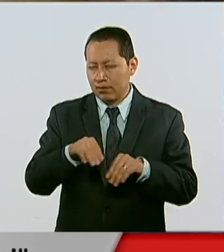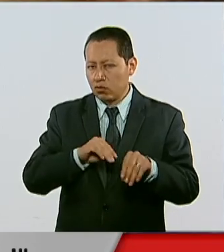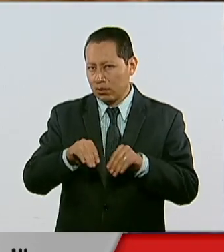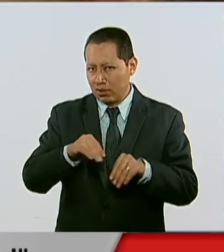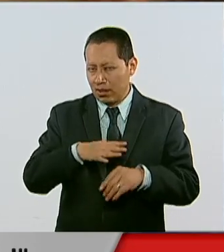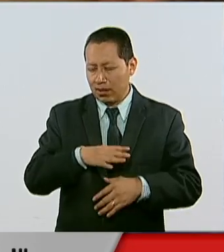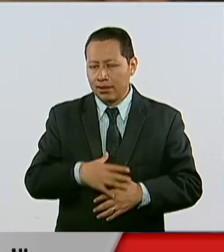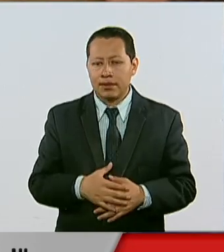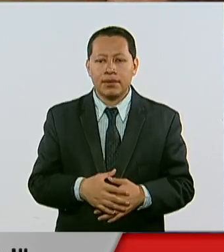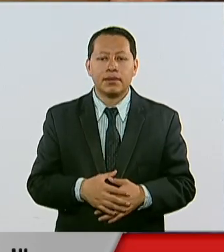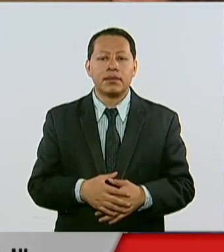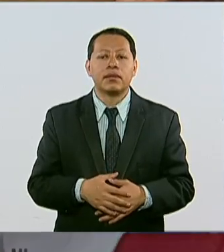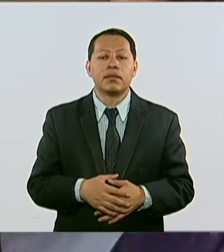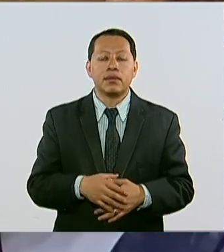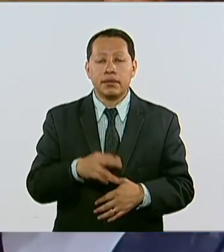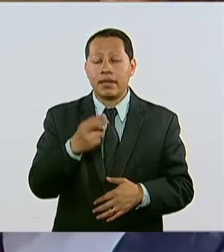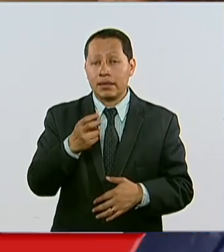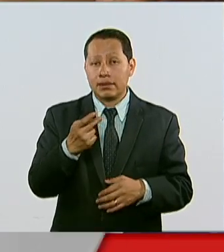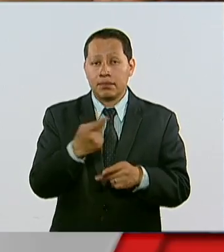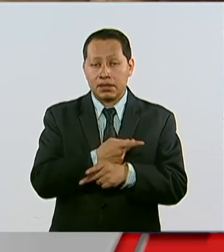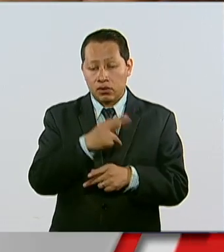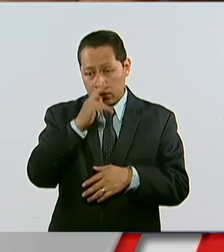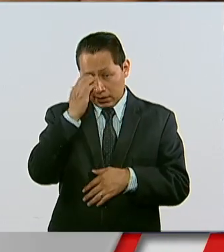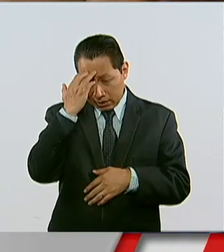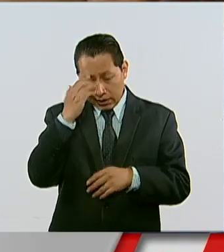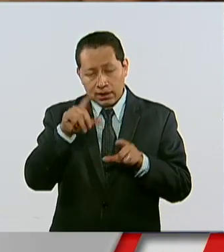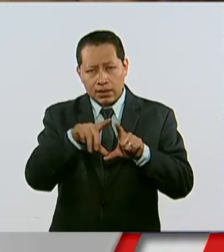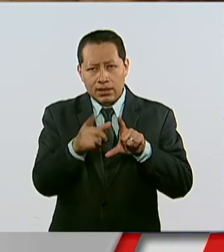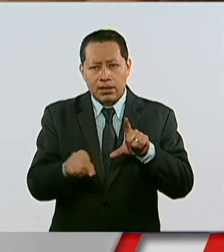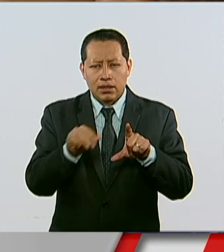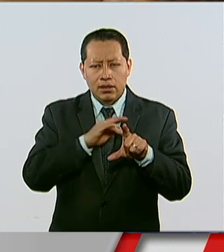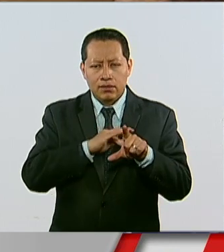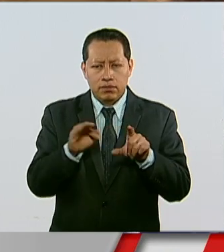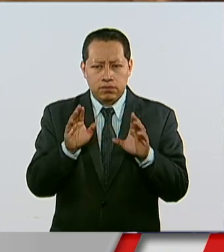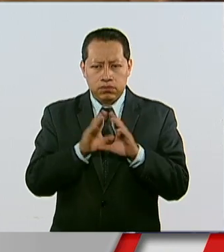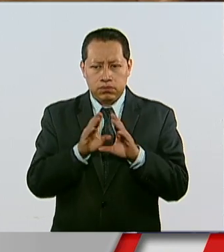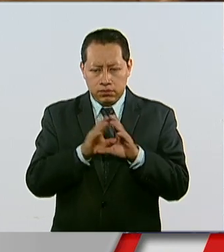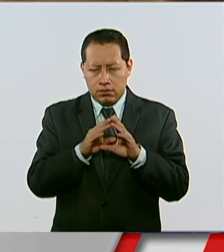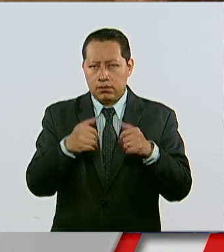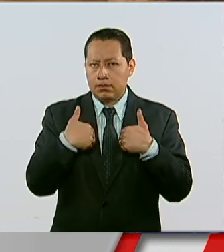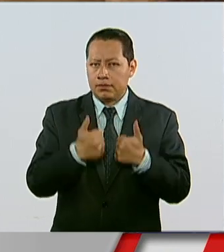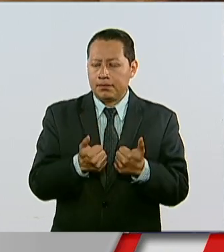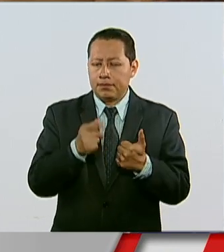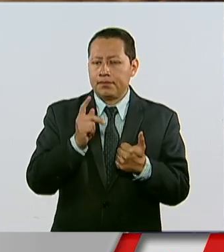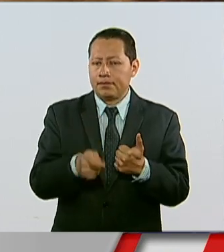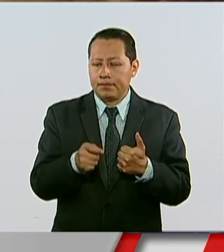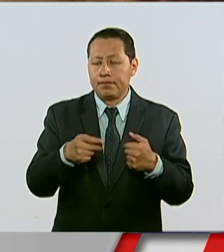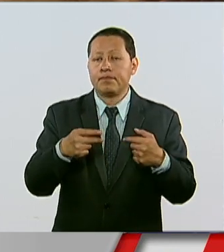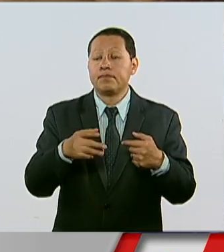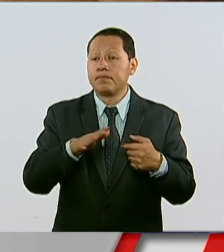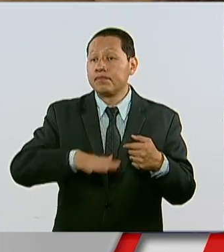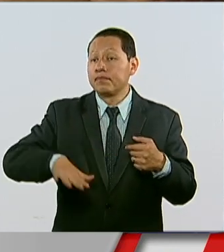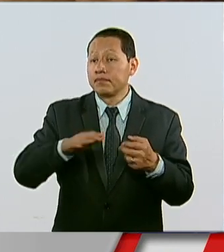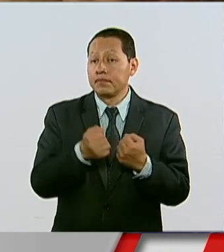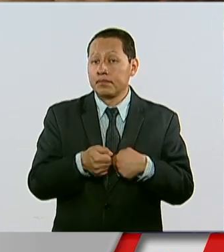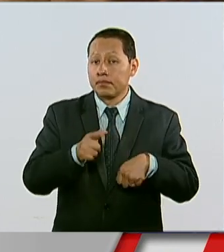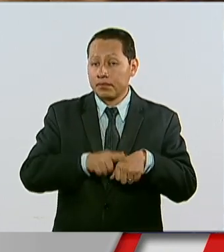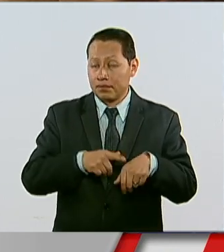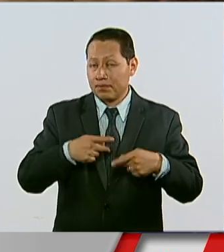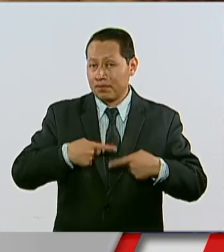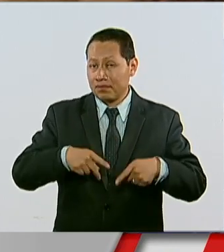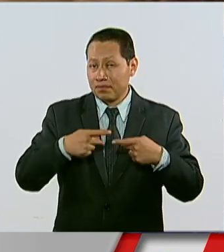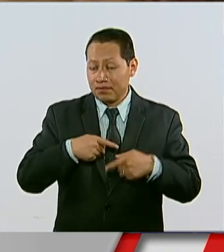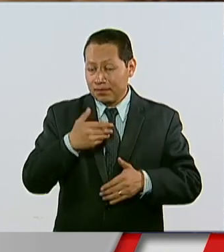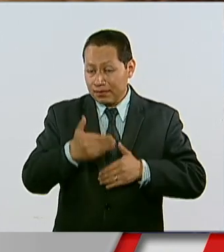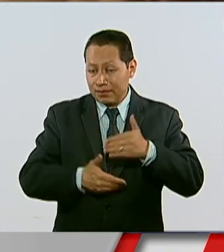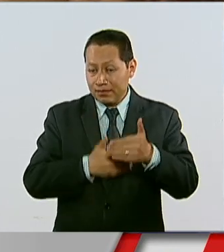Se propone reconocer este acontecimiento a nivel nacional a fin de comprender que la dinámica social que llevó al movimiento de la